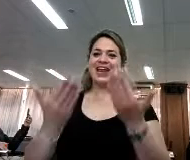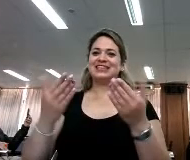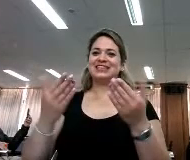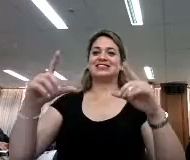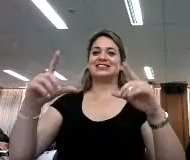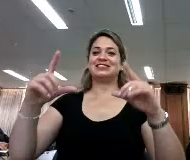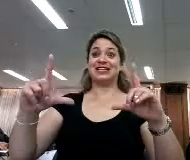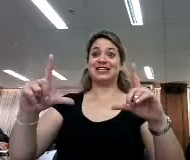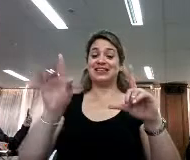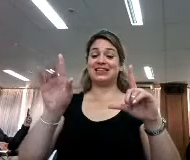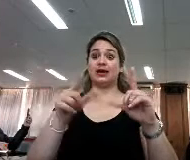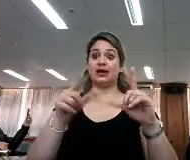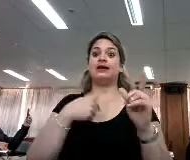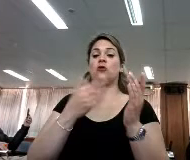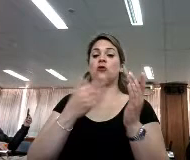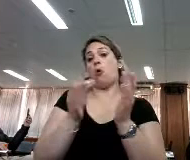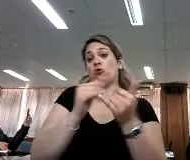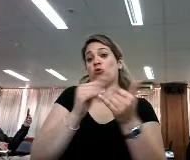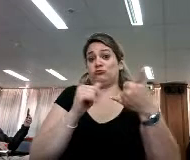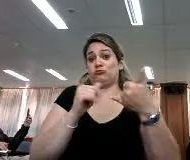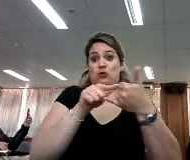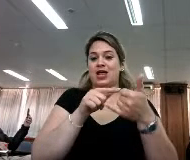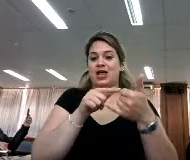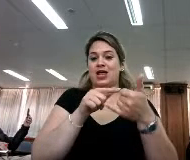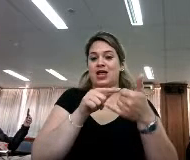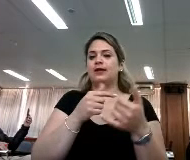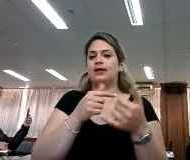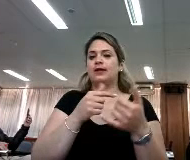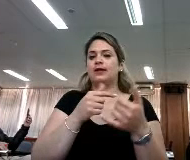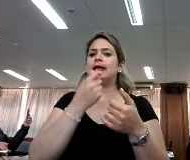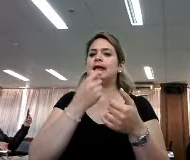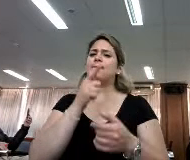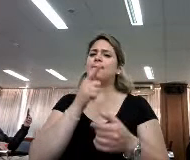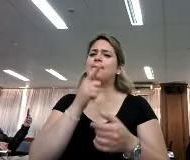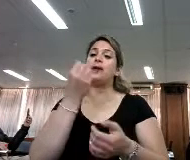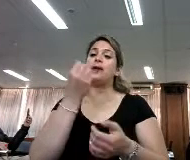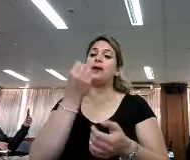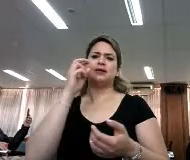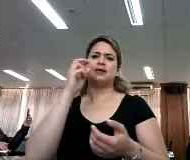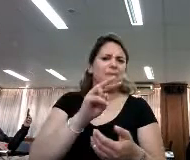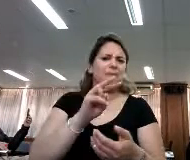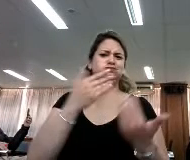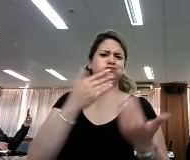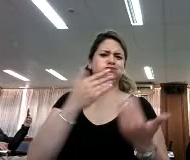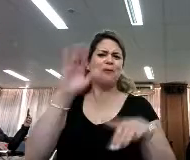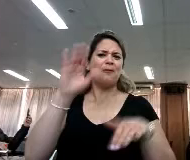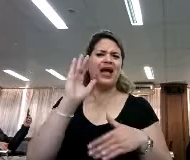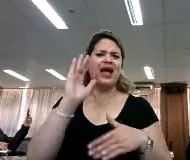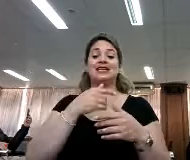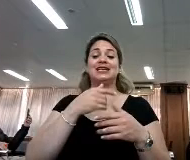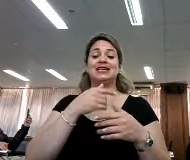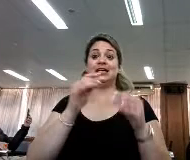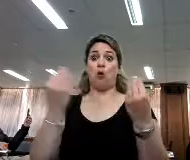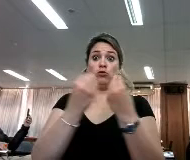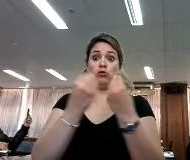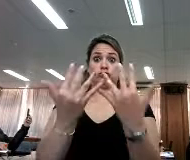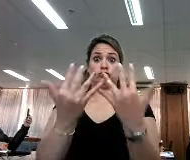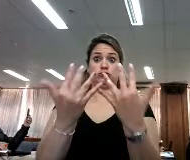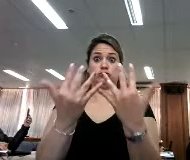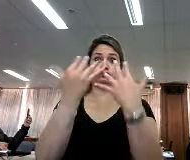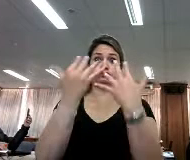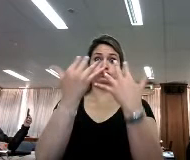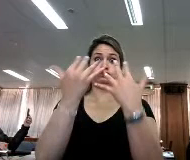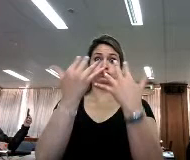o sería mi teoría al respecto, es que es más visible, es más, es masivo, pero es más visible porque